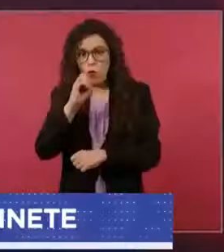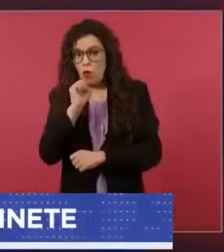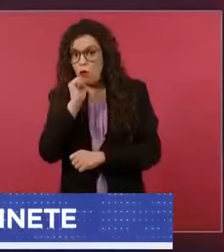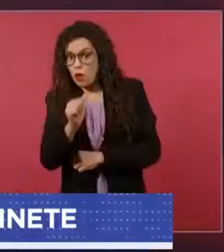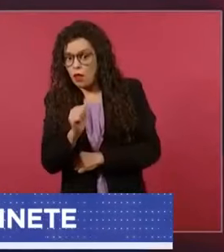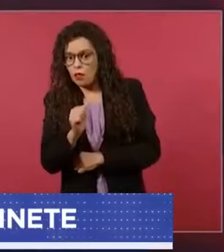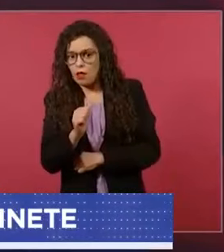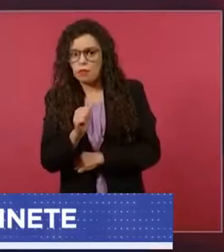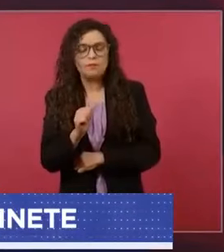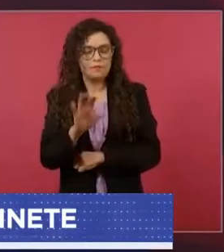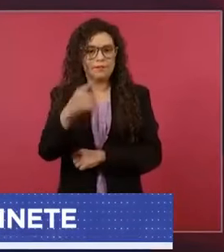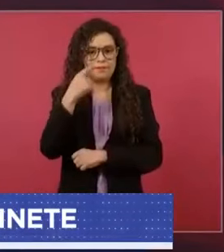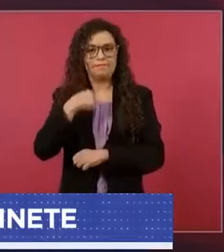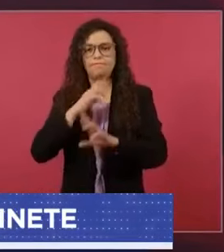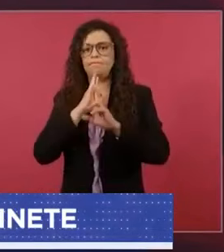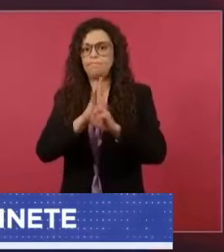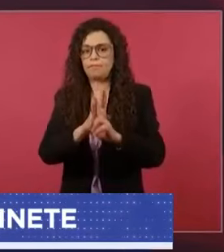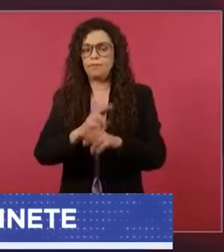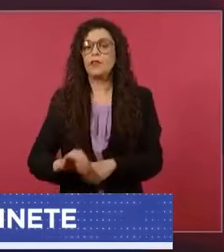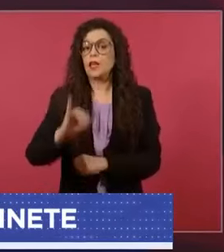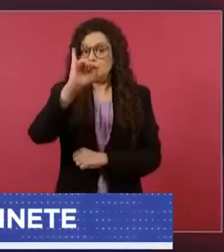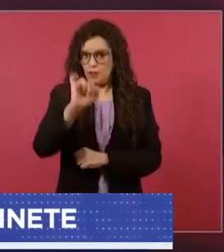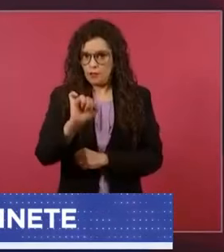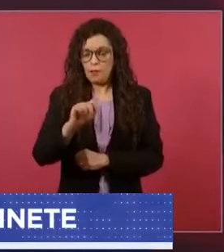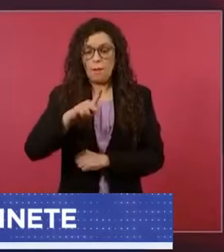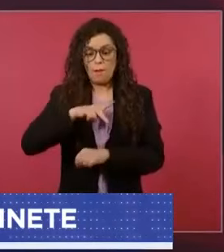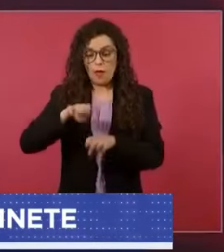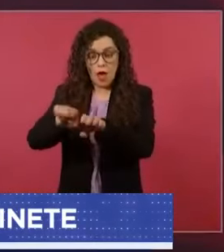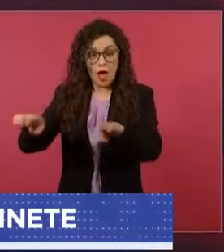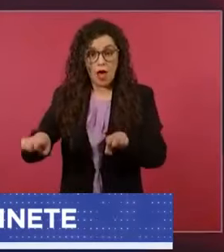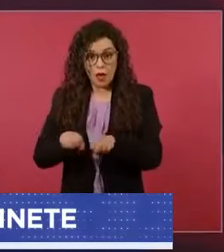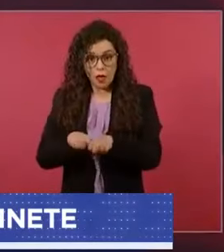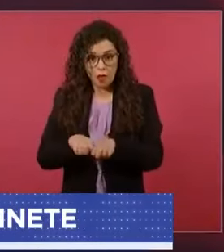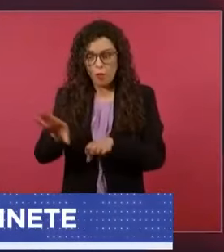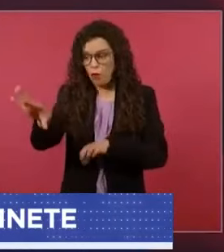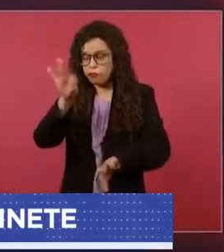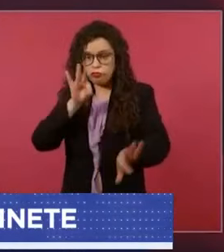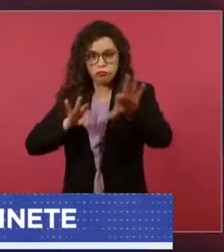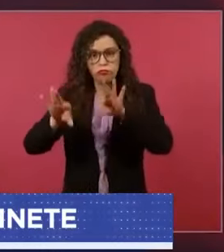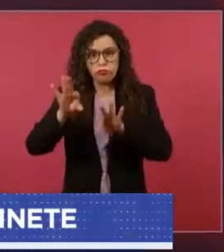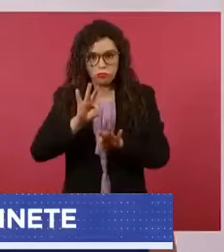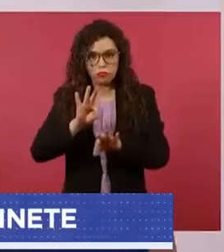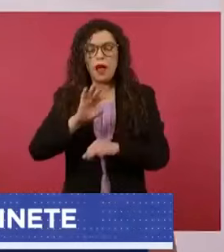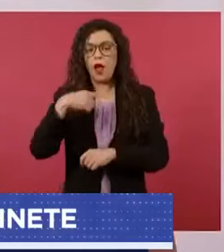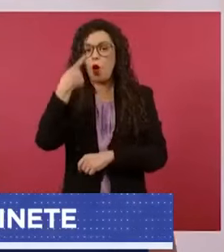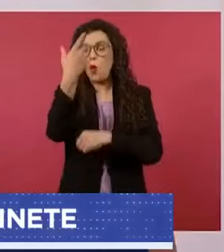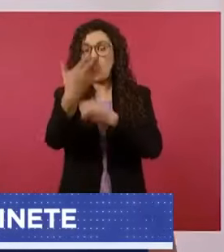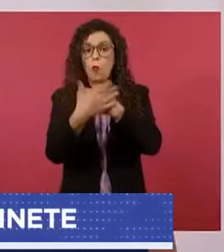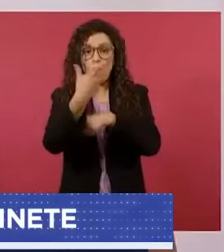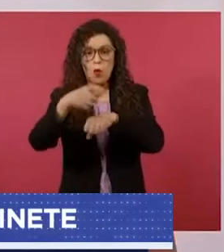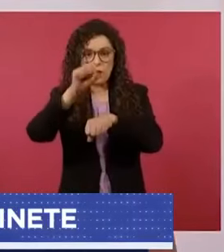mi gabinete la próxima semana porque la transición pues tiene que darse entre